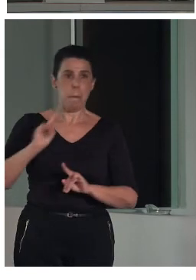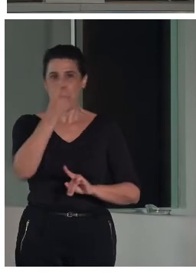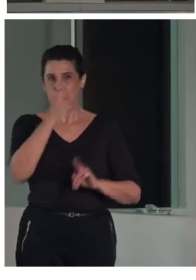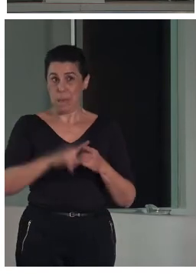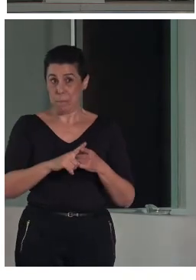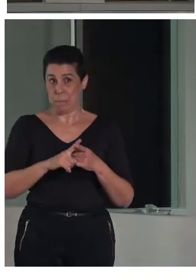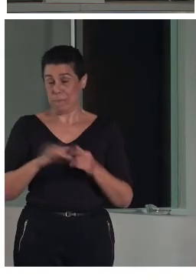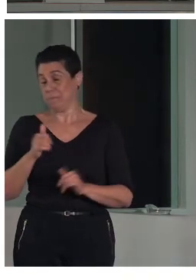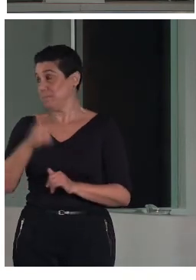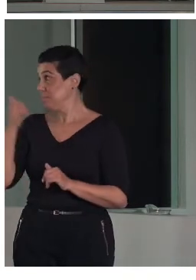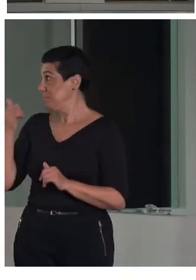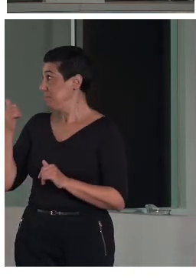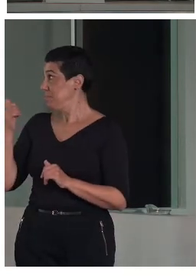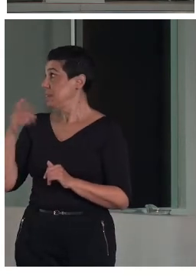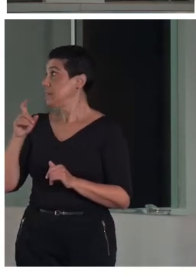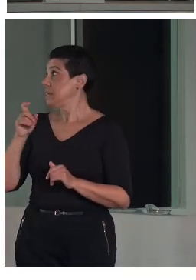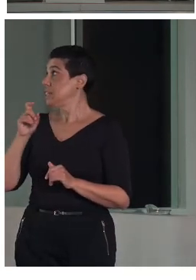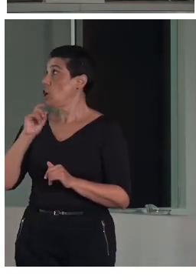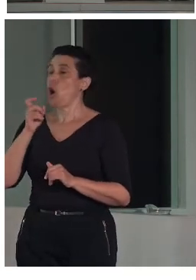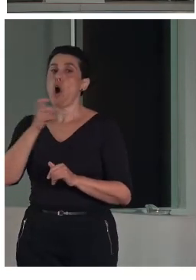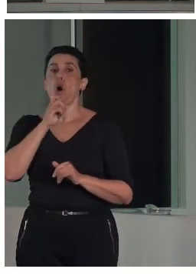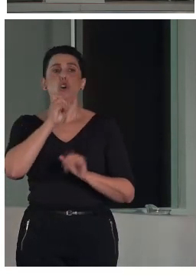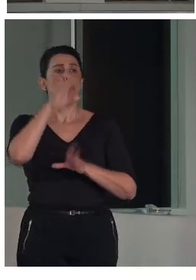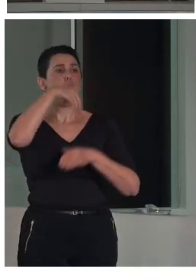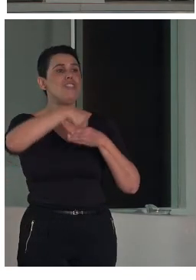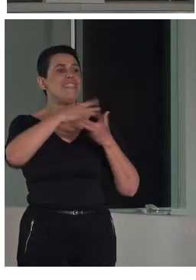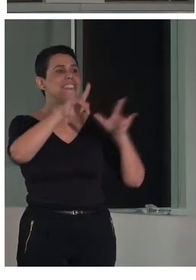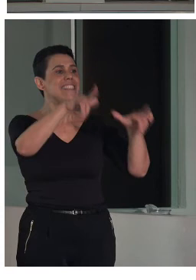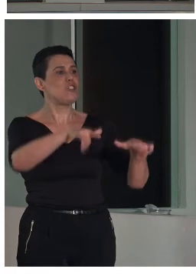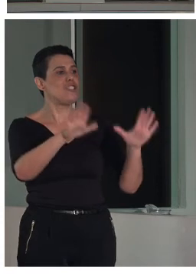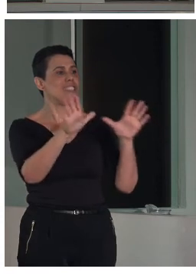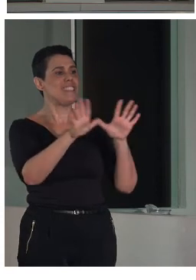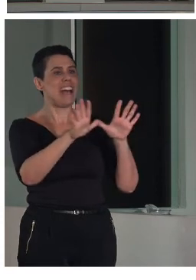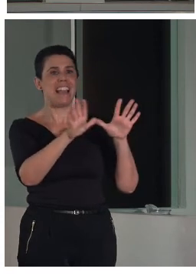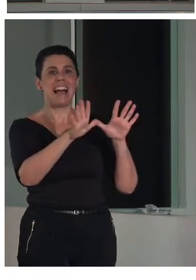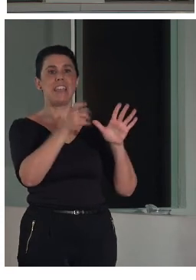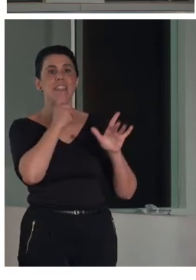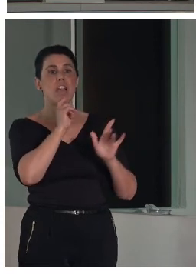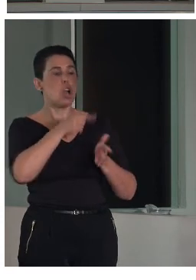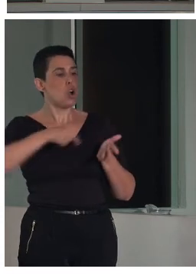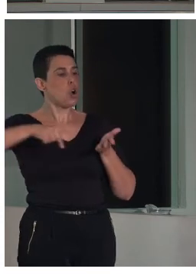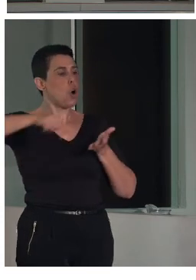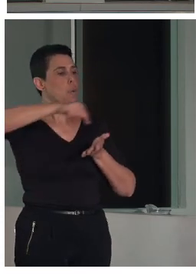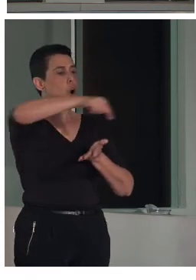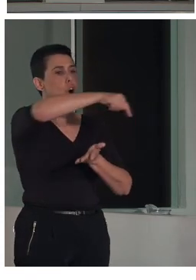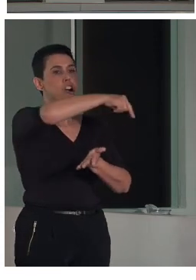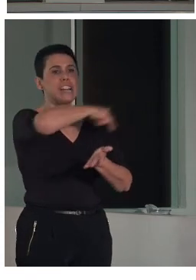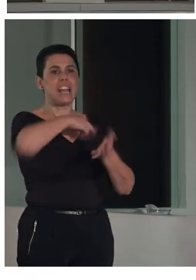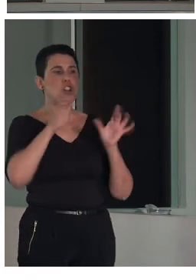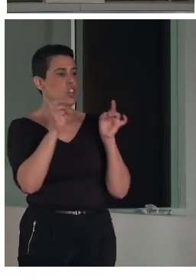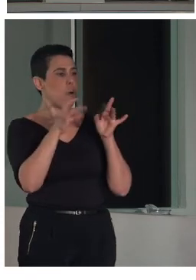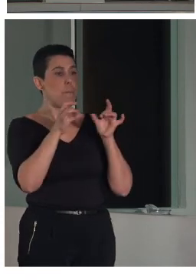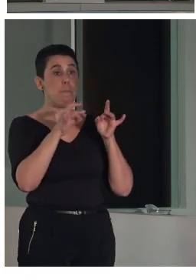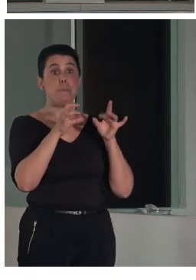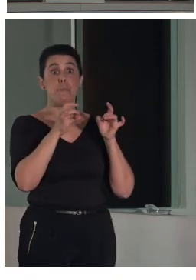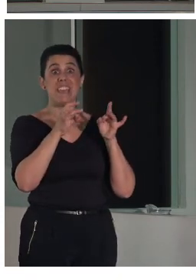y esa es cómo se transita dentro de la sala 10 por las vitrinas cómo están si se quiere hacer el recorrido completo